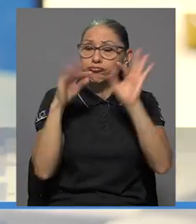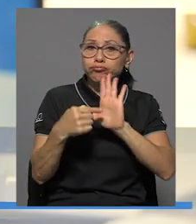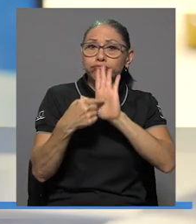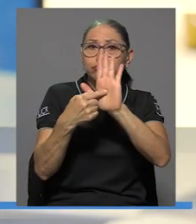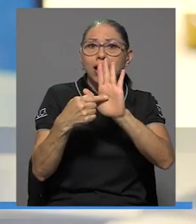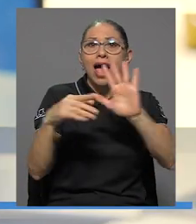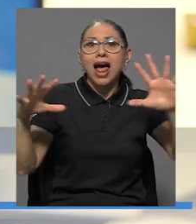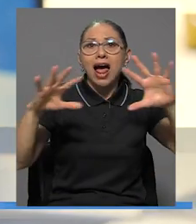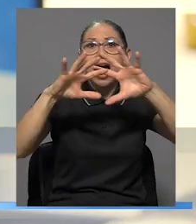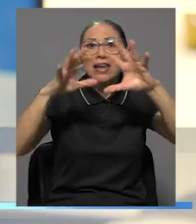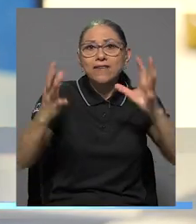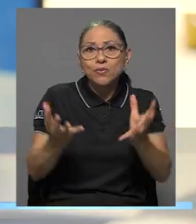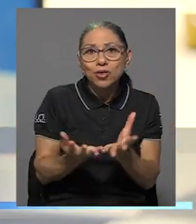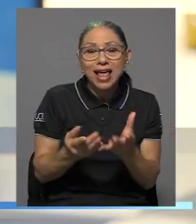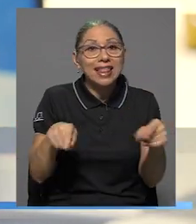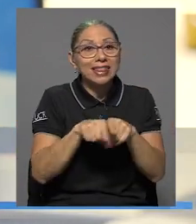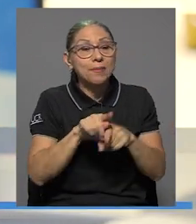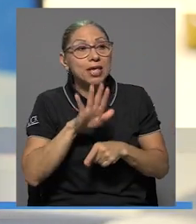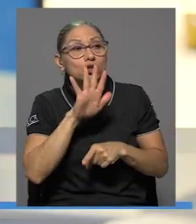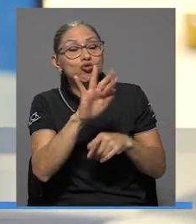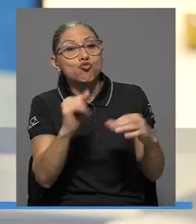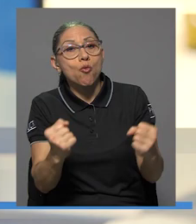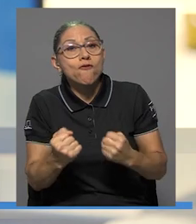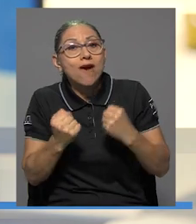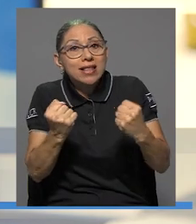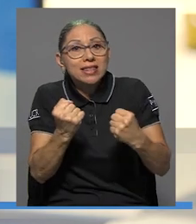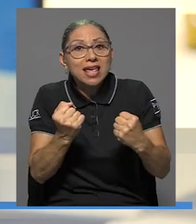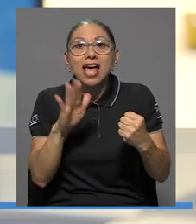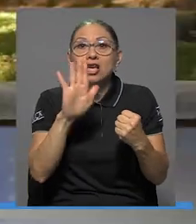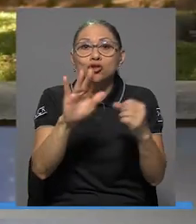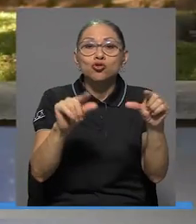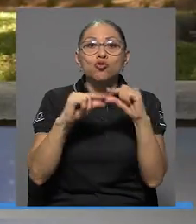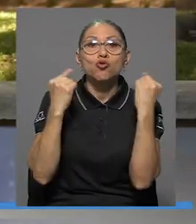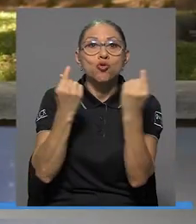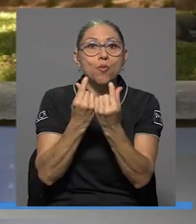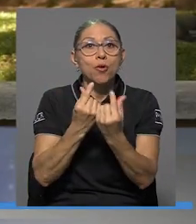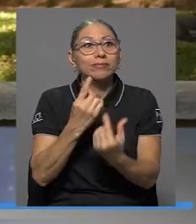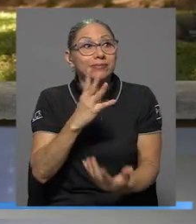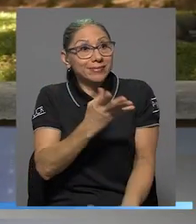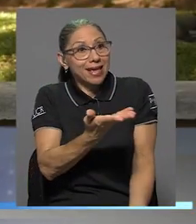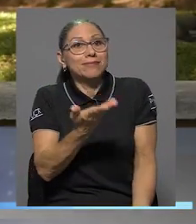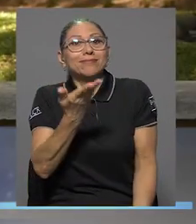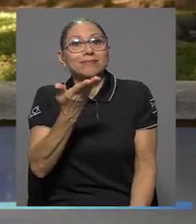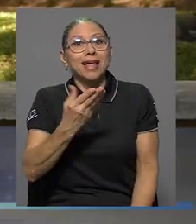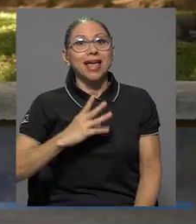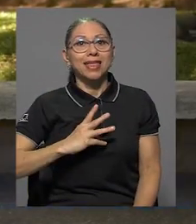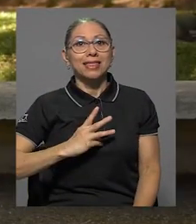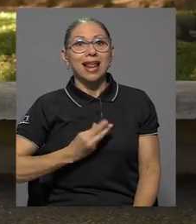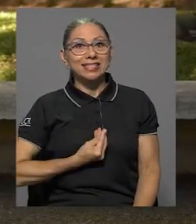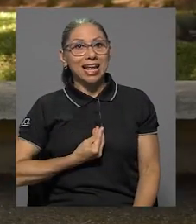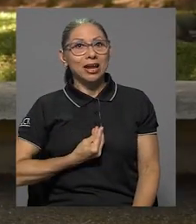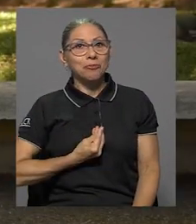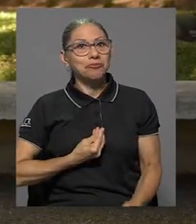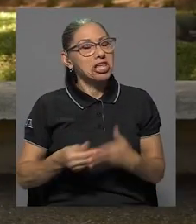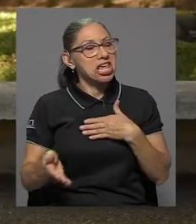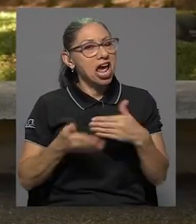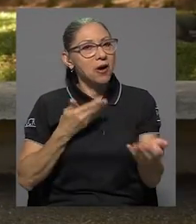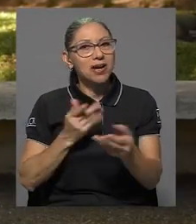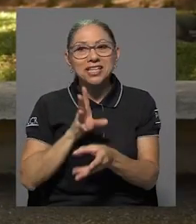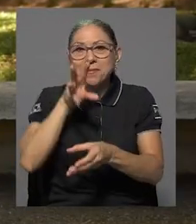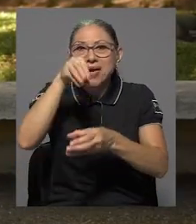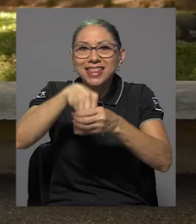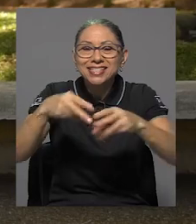nivel mundial, sino también por la valentía tuya y de tu grupo de ser transgénero y aún así